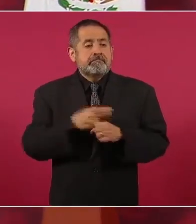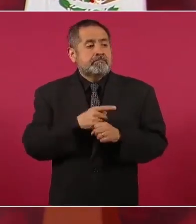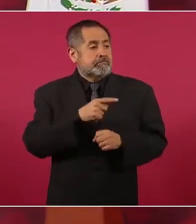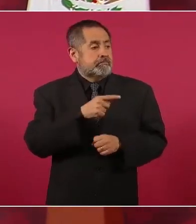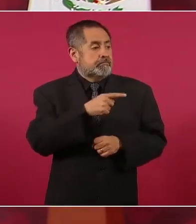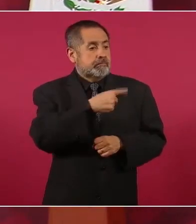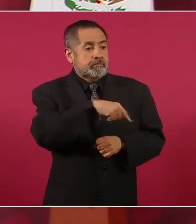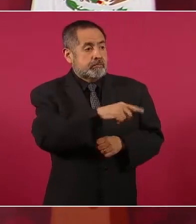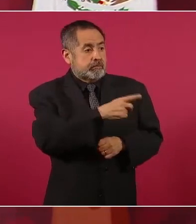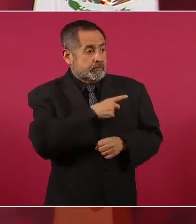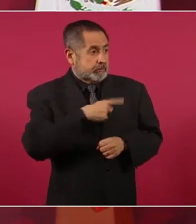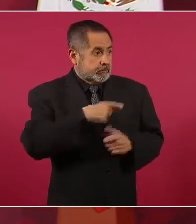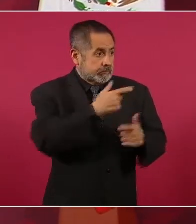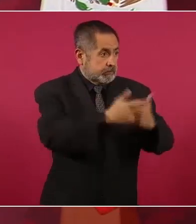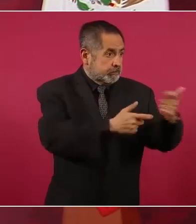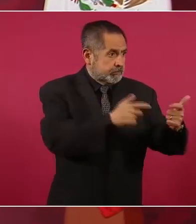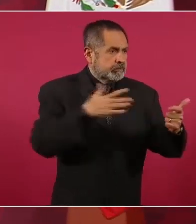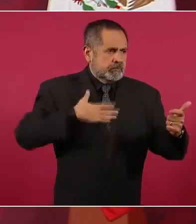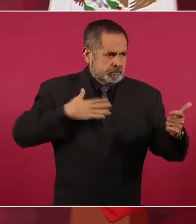en deuda pública.